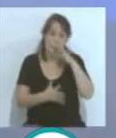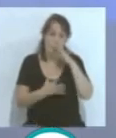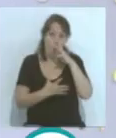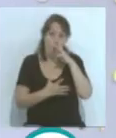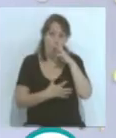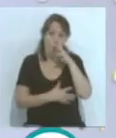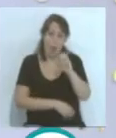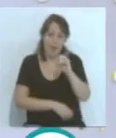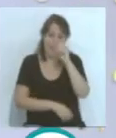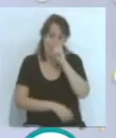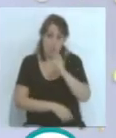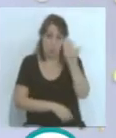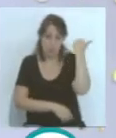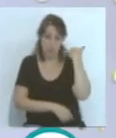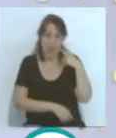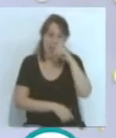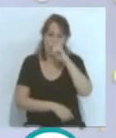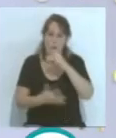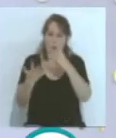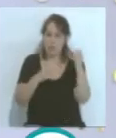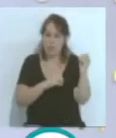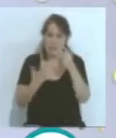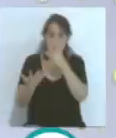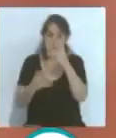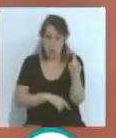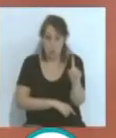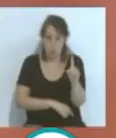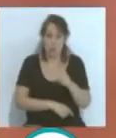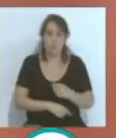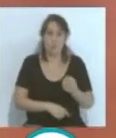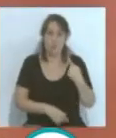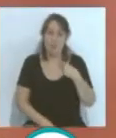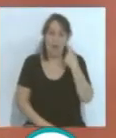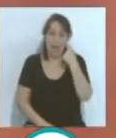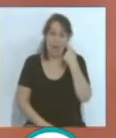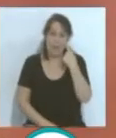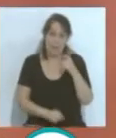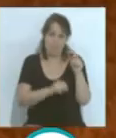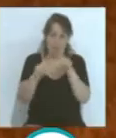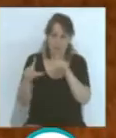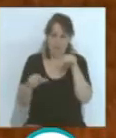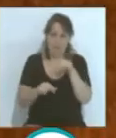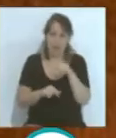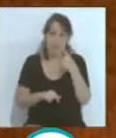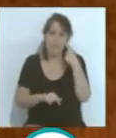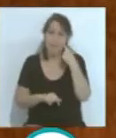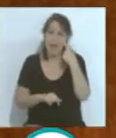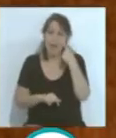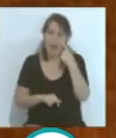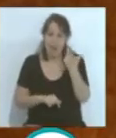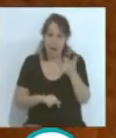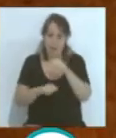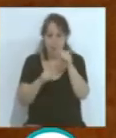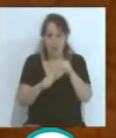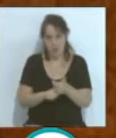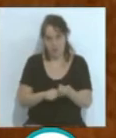Venga, vamos. Año 80, 81. Vamos, Laura, si tenemos ahí. Mirá lo que era la que... Mirá, el modelo.